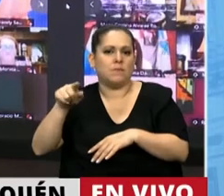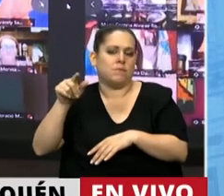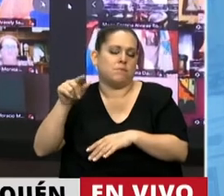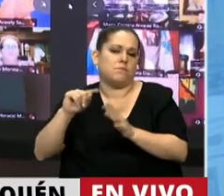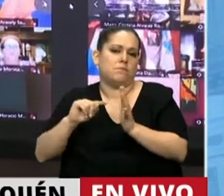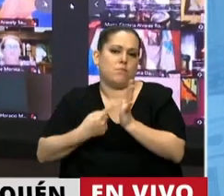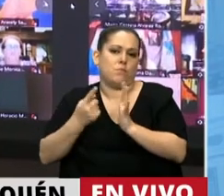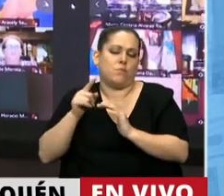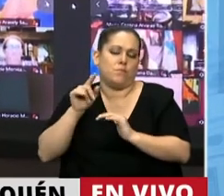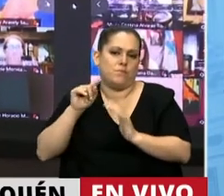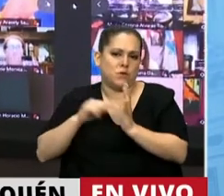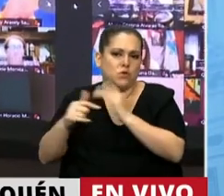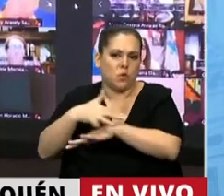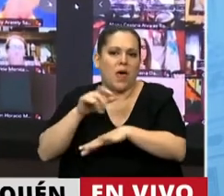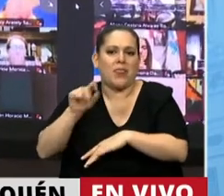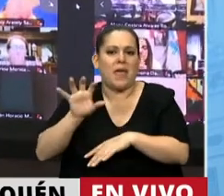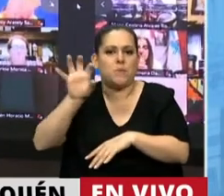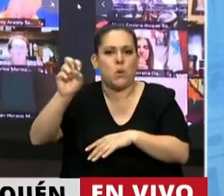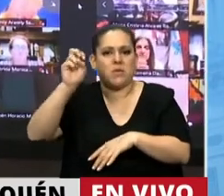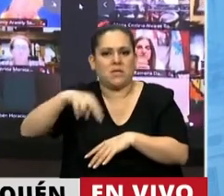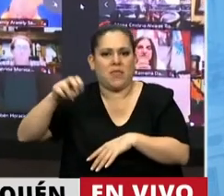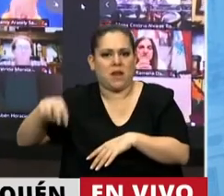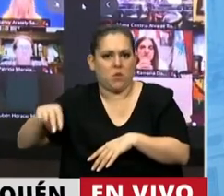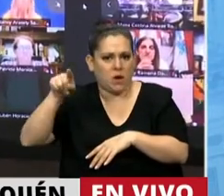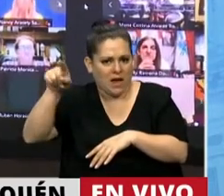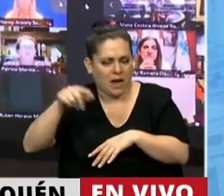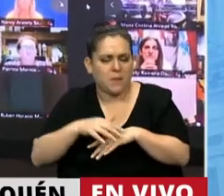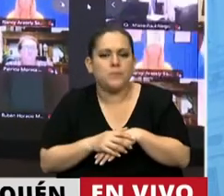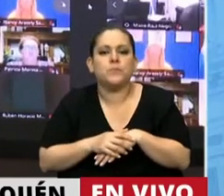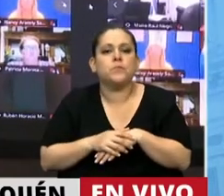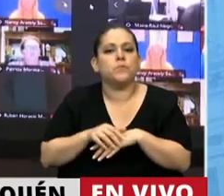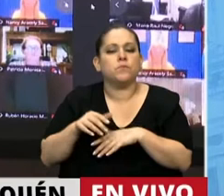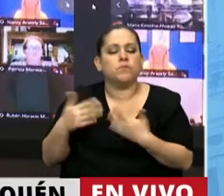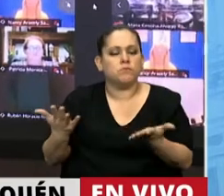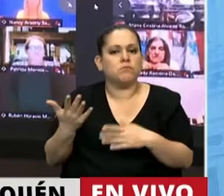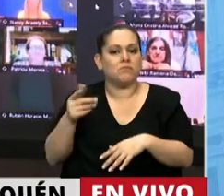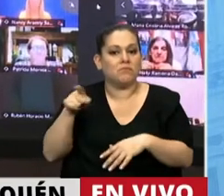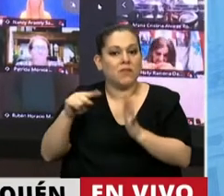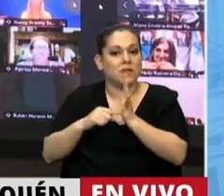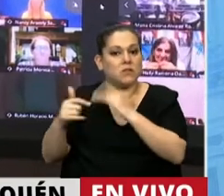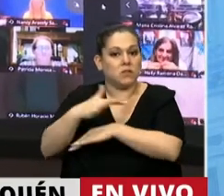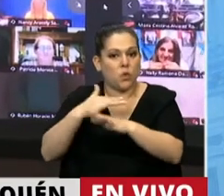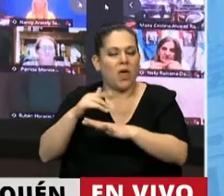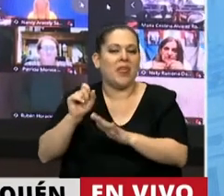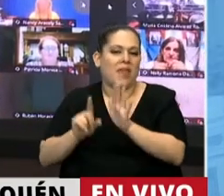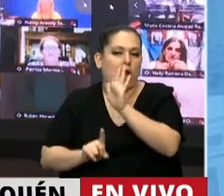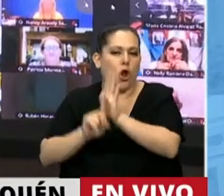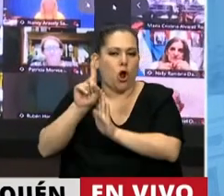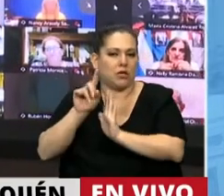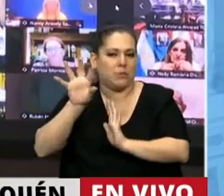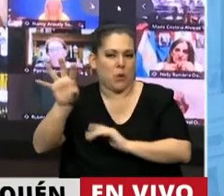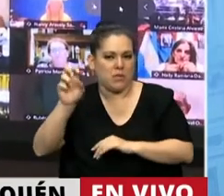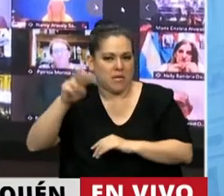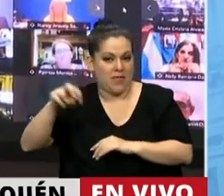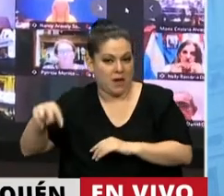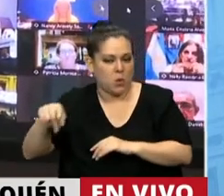primer capital del territorio nacional del Neuquén. Señor presidente, esta ciudad del norte neuquino no